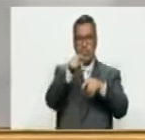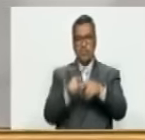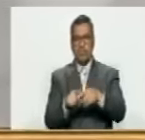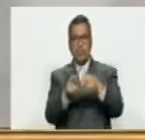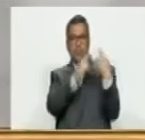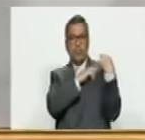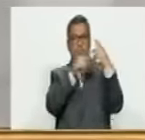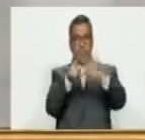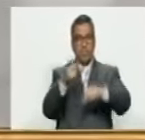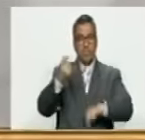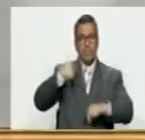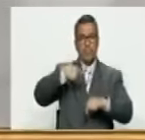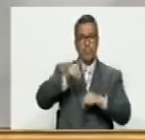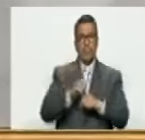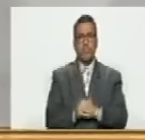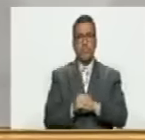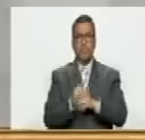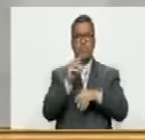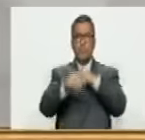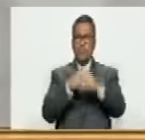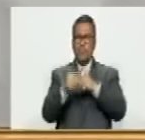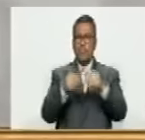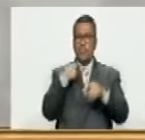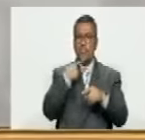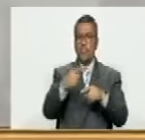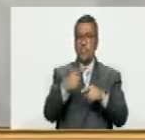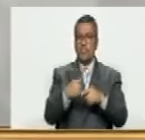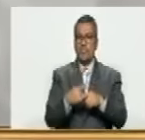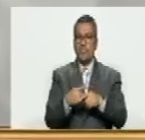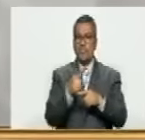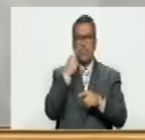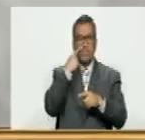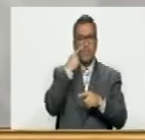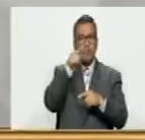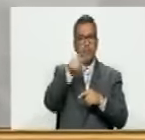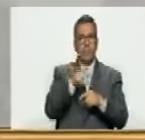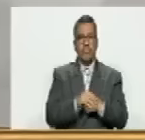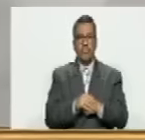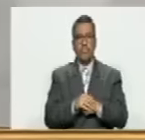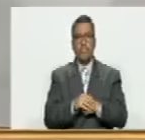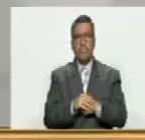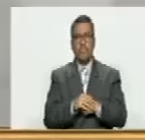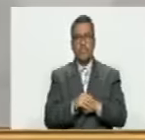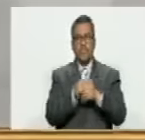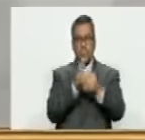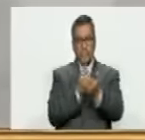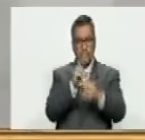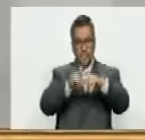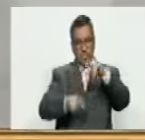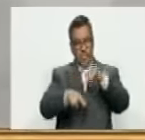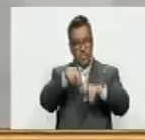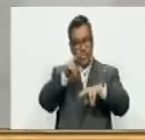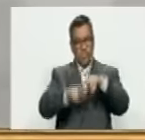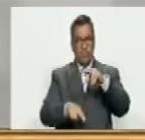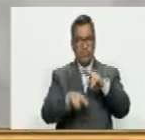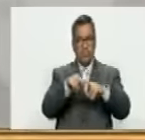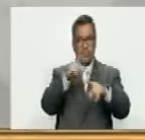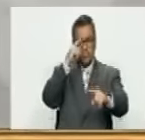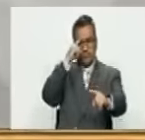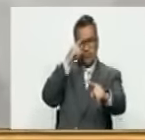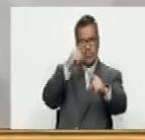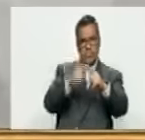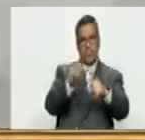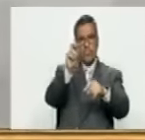y las responsabilidades, es señalar, poner en perspectiva la construcción, el enfoque